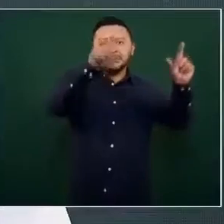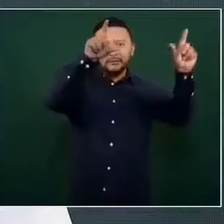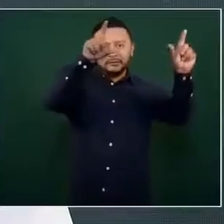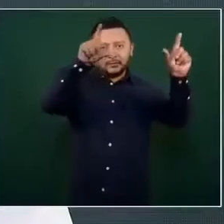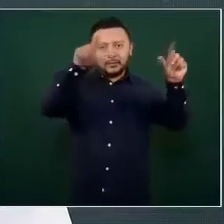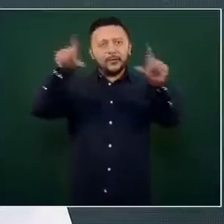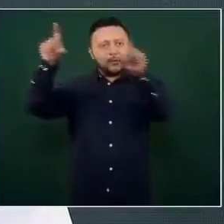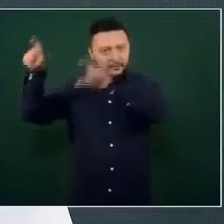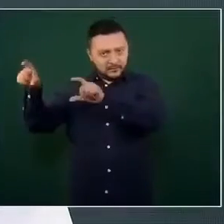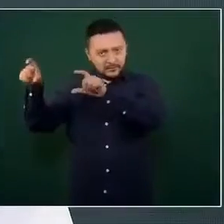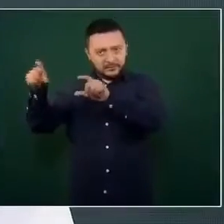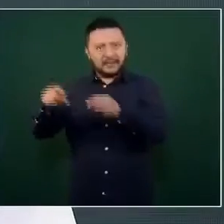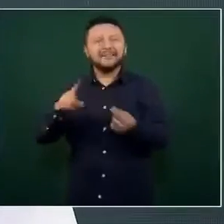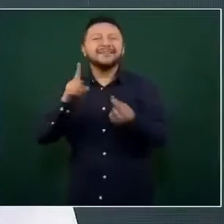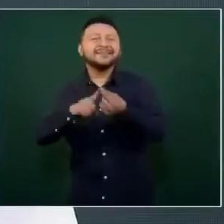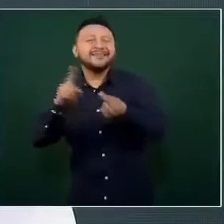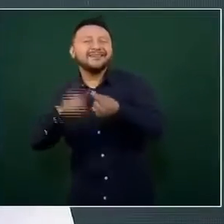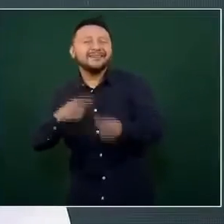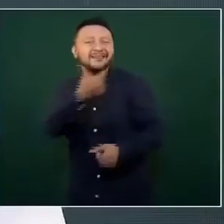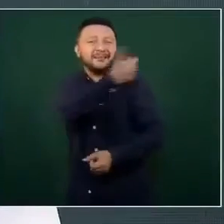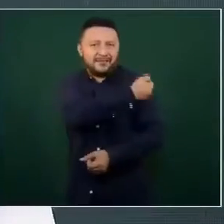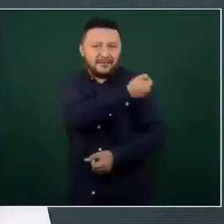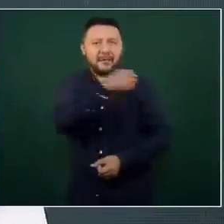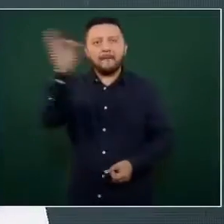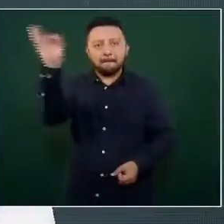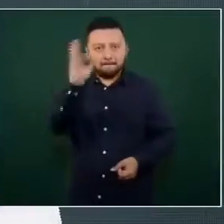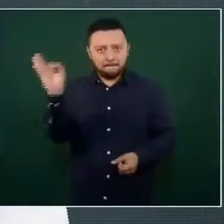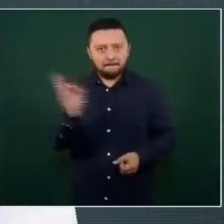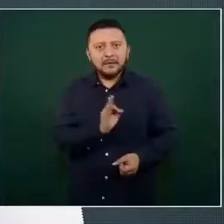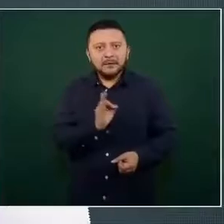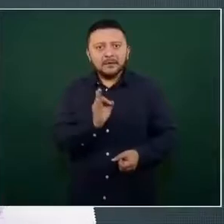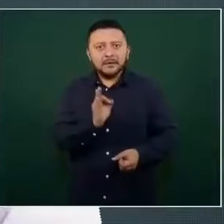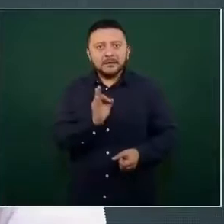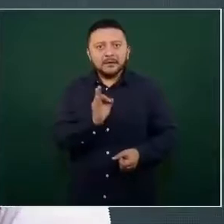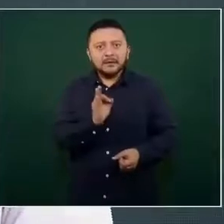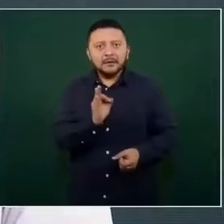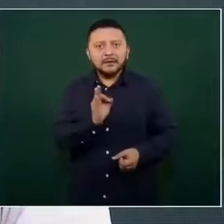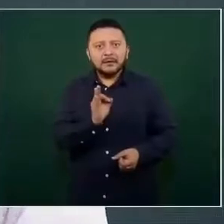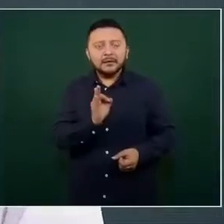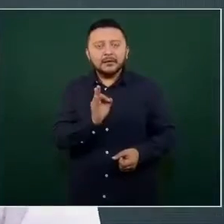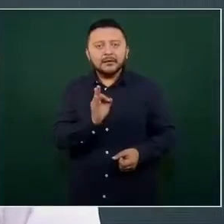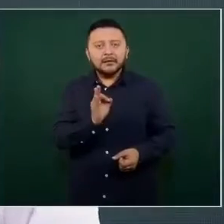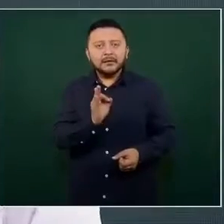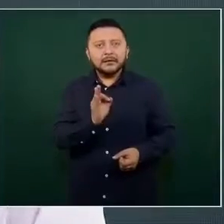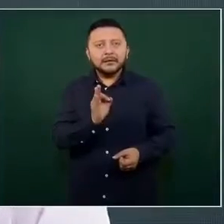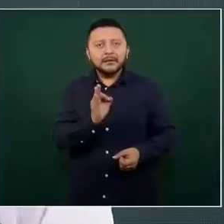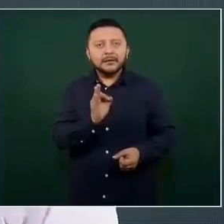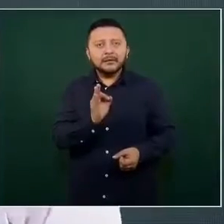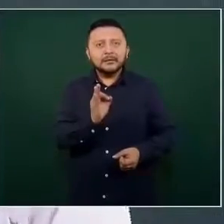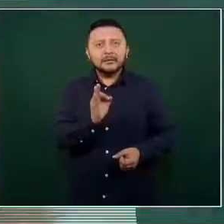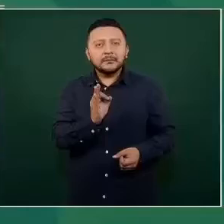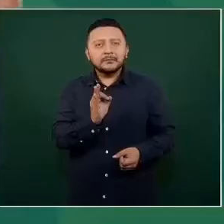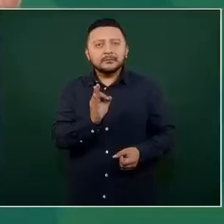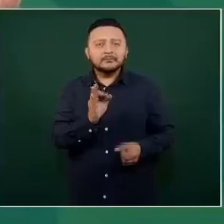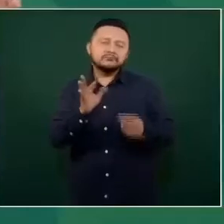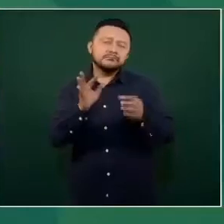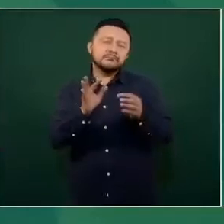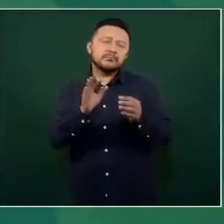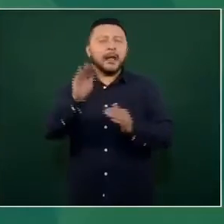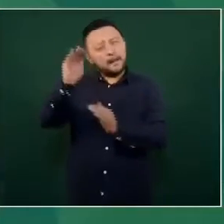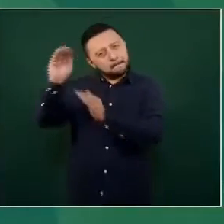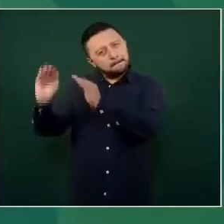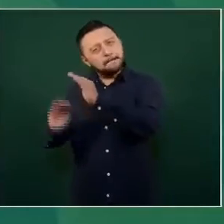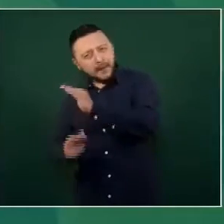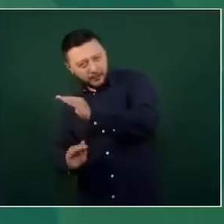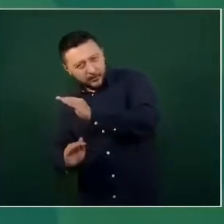vacunar, el porcentaje era menor